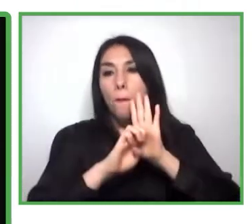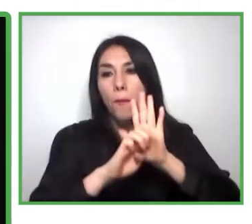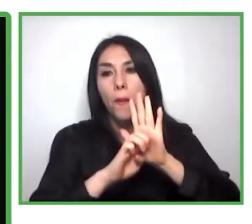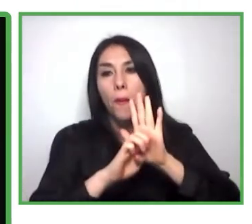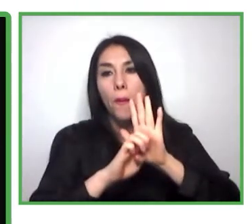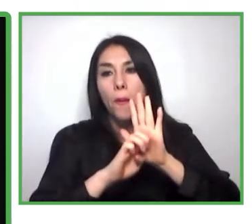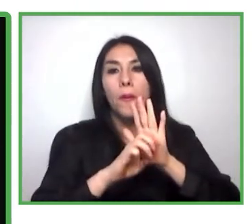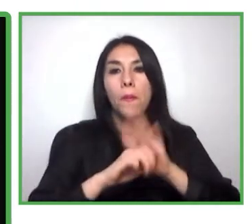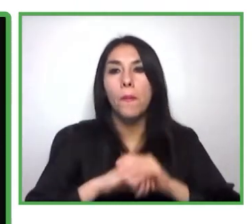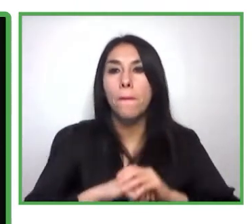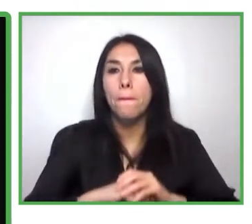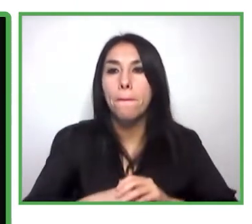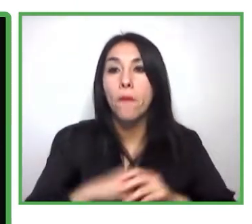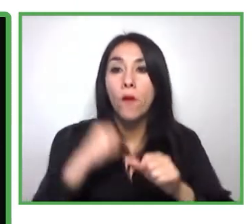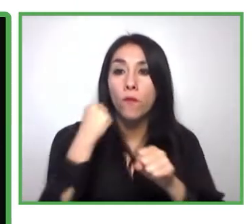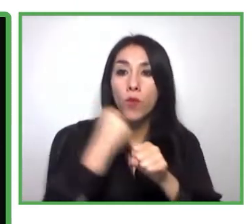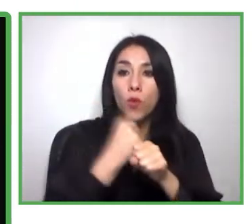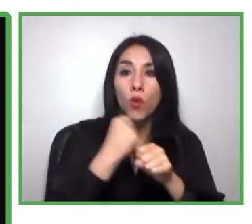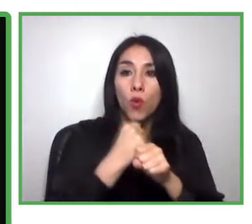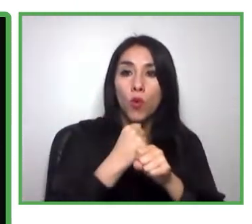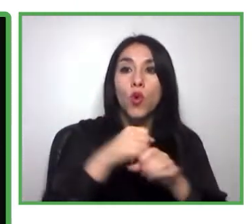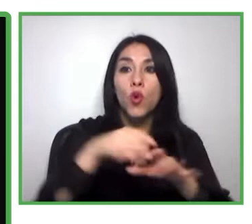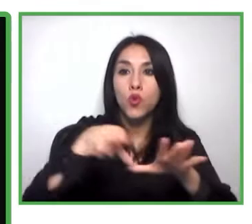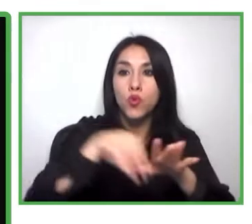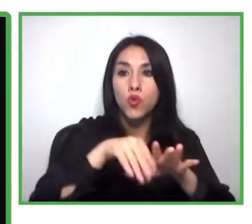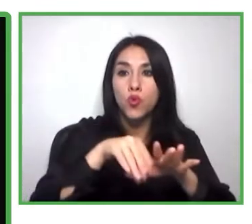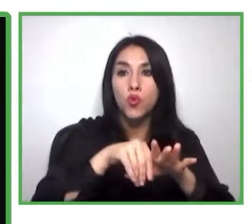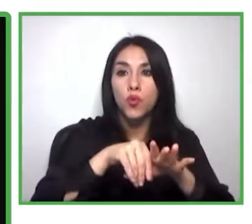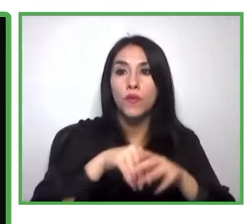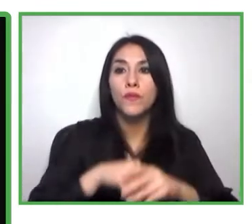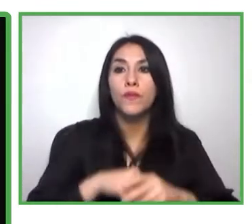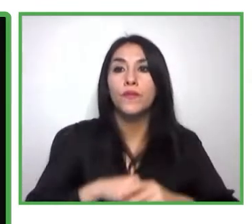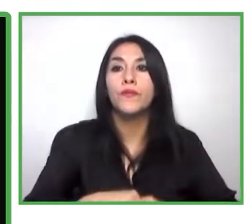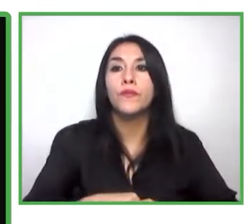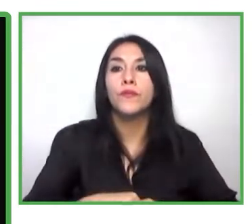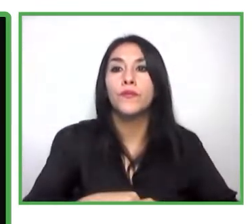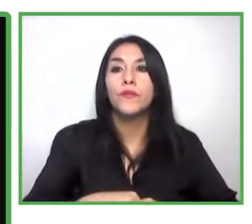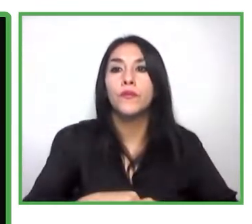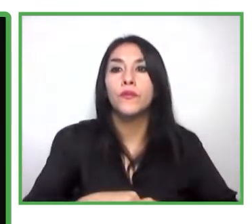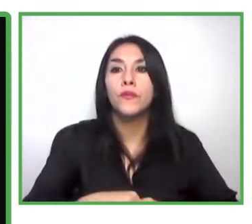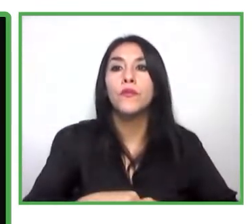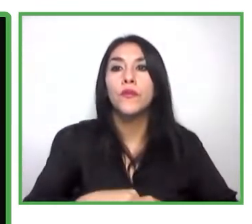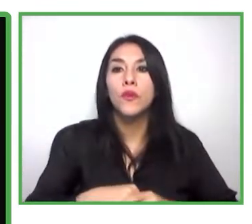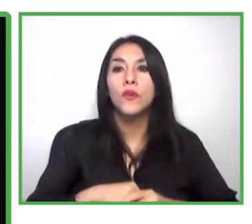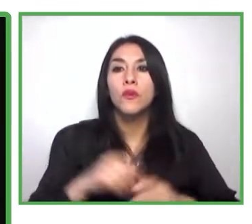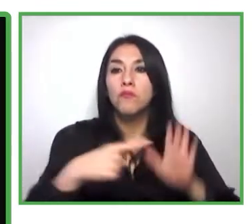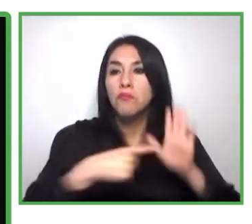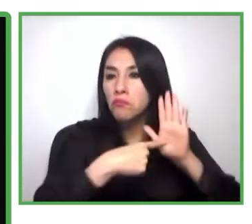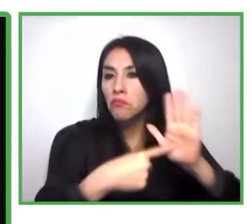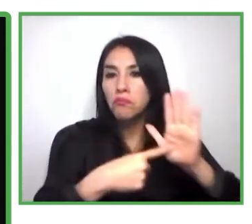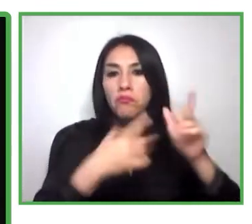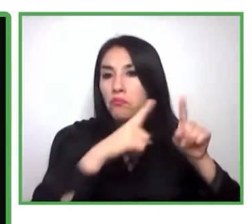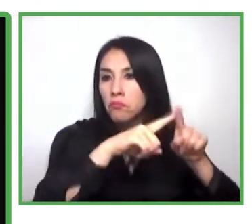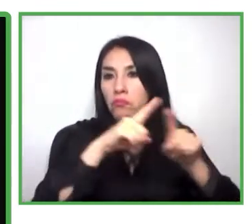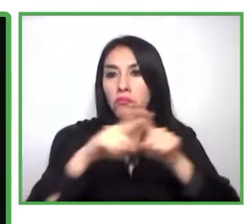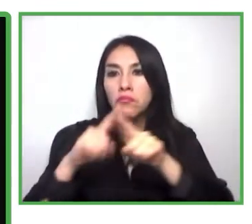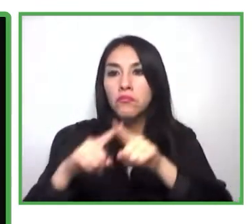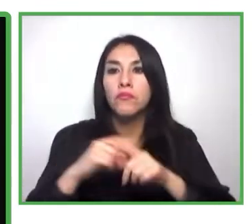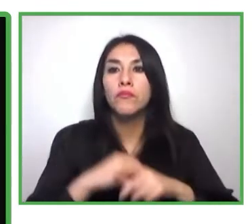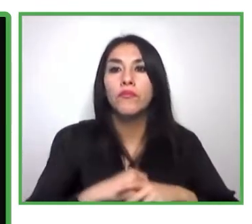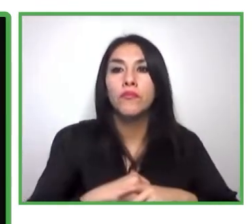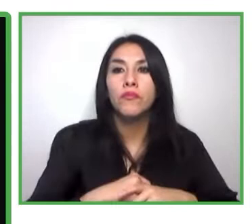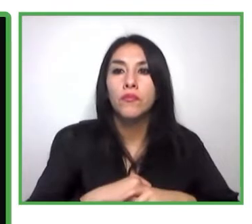marketing. Dentro de lo que es el eje de empleo inclusivo, nuestro foco es